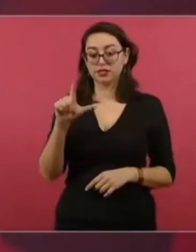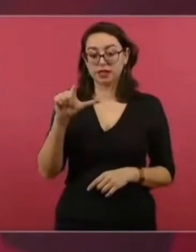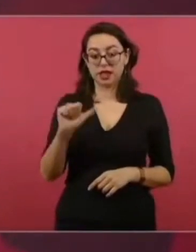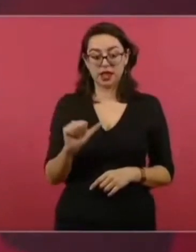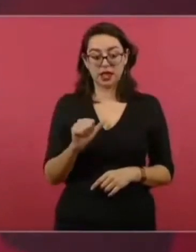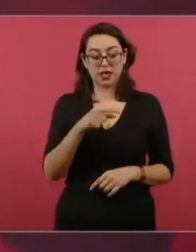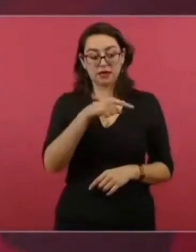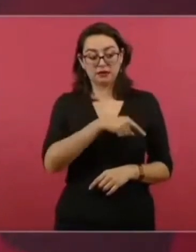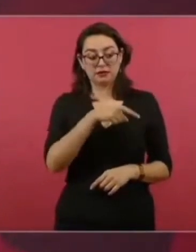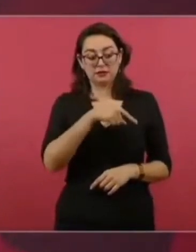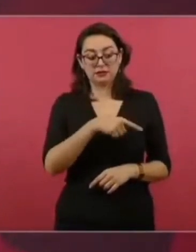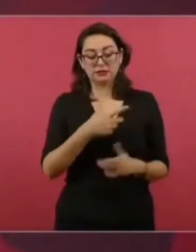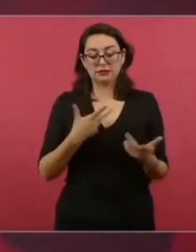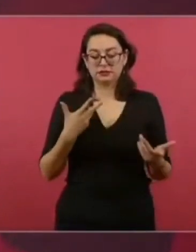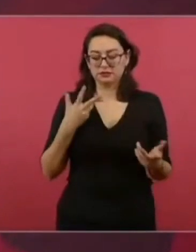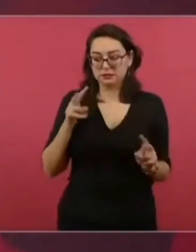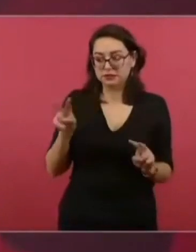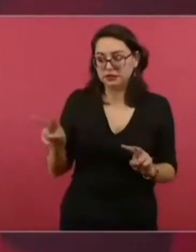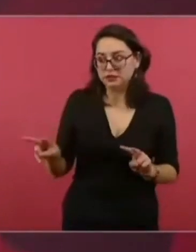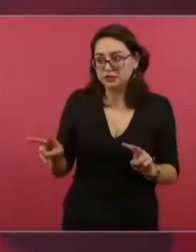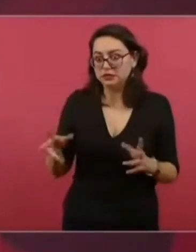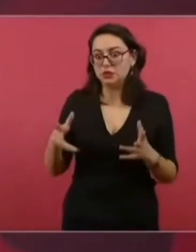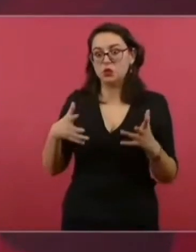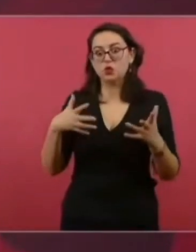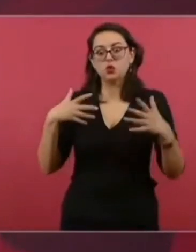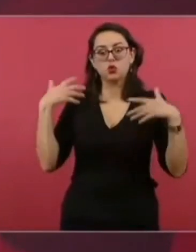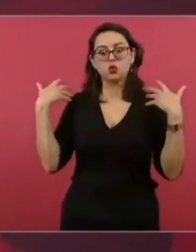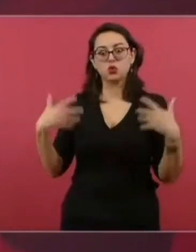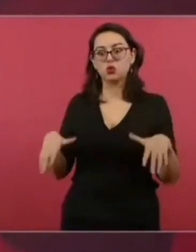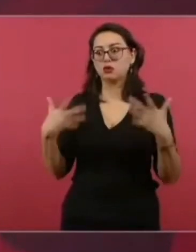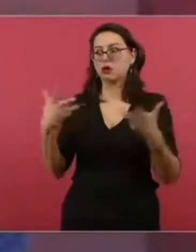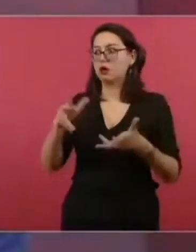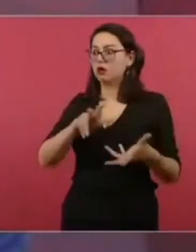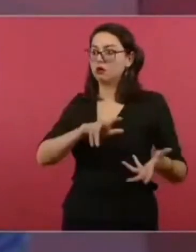no caer en una provocación.